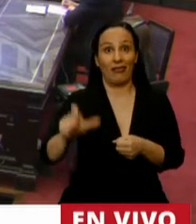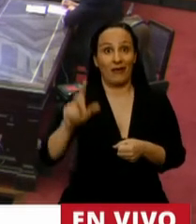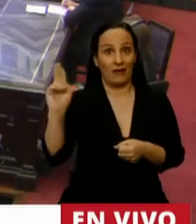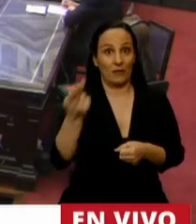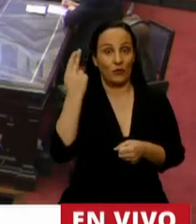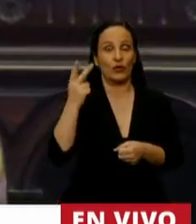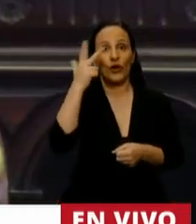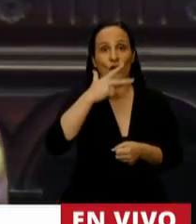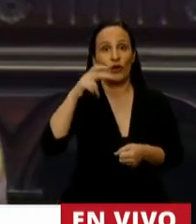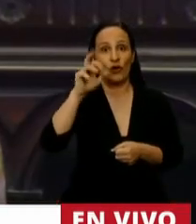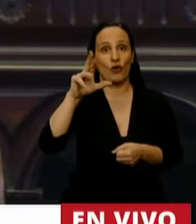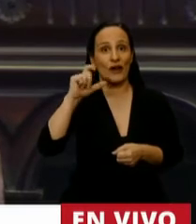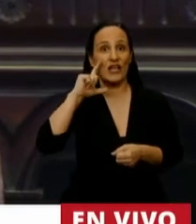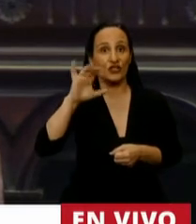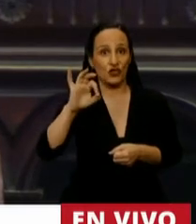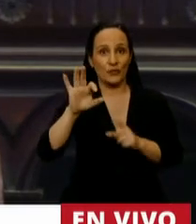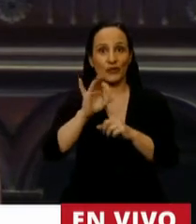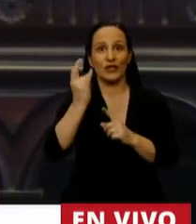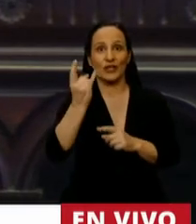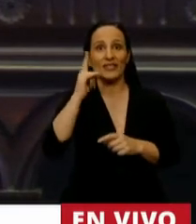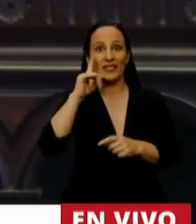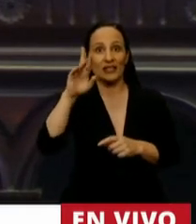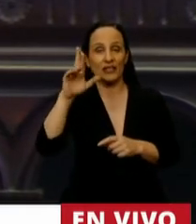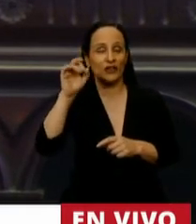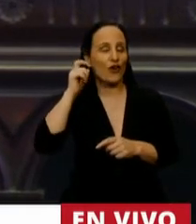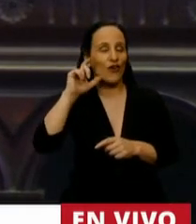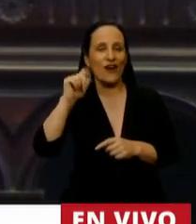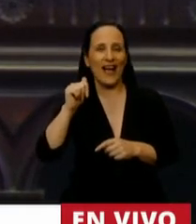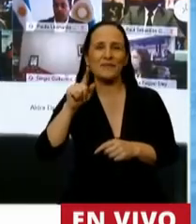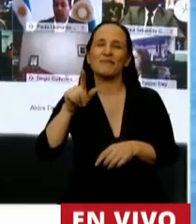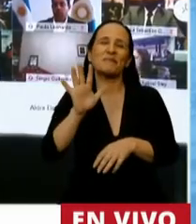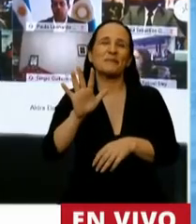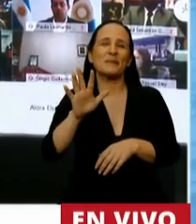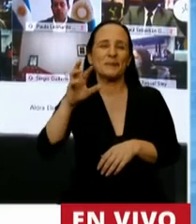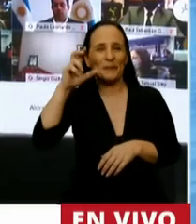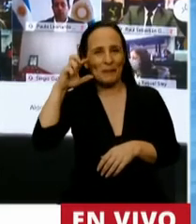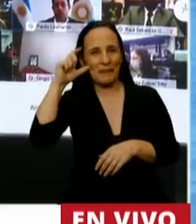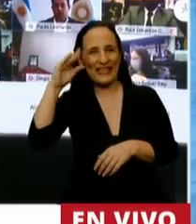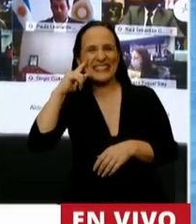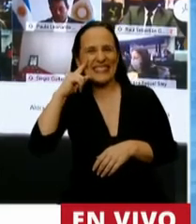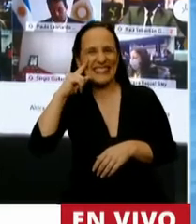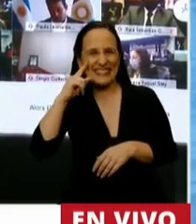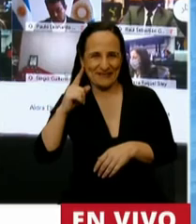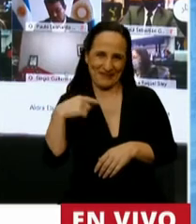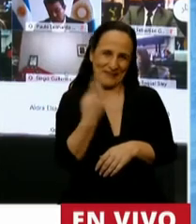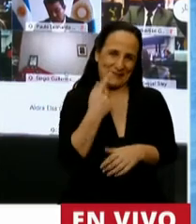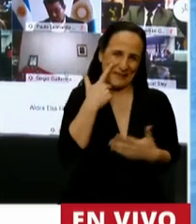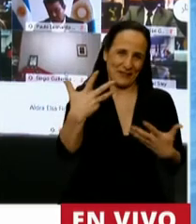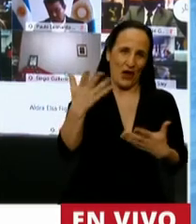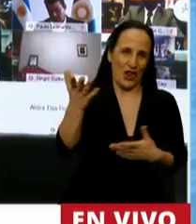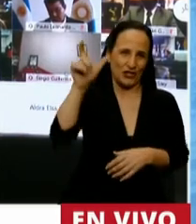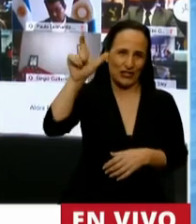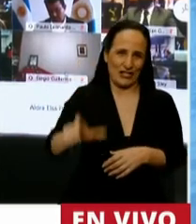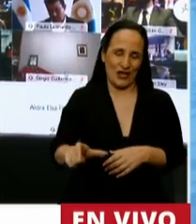de Horacio Pechiquiroga, para la gran mayoría de los que lo conocimos. Un dirigente